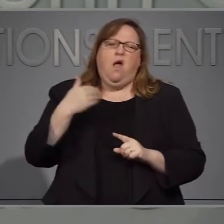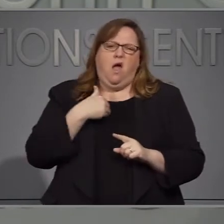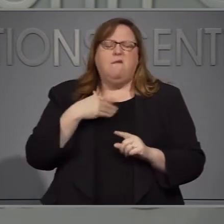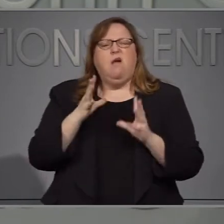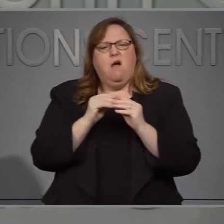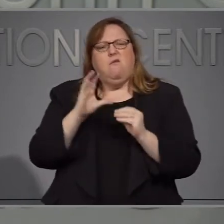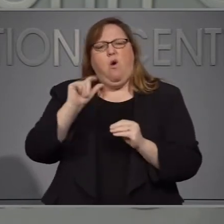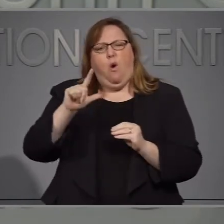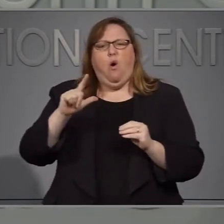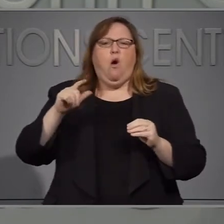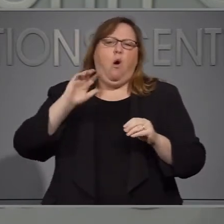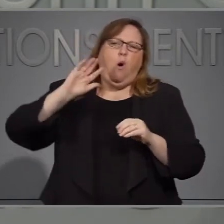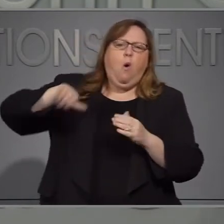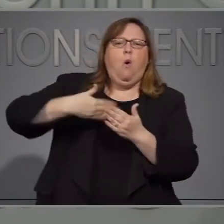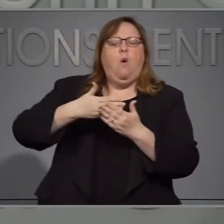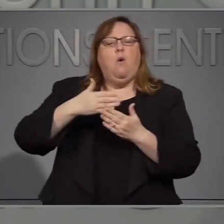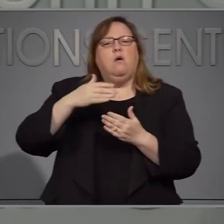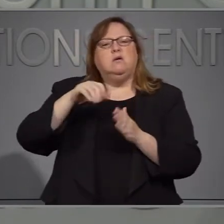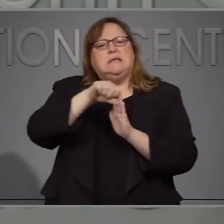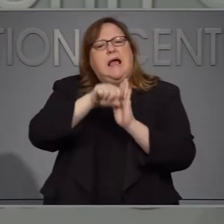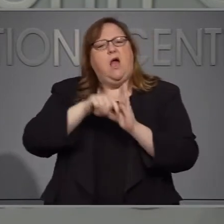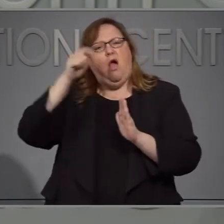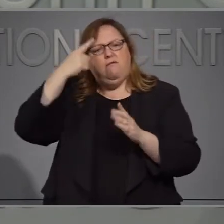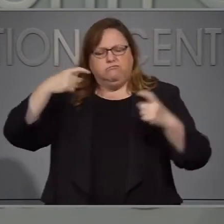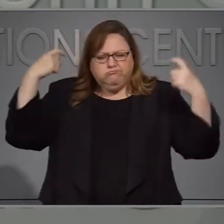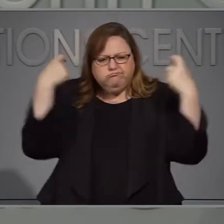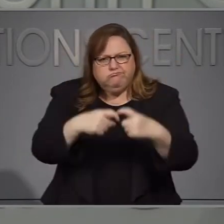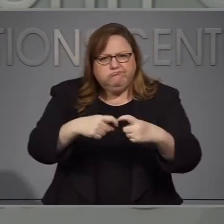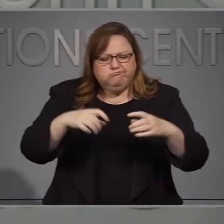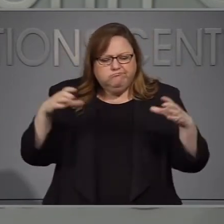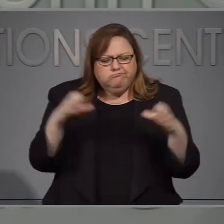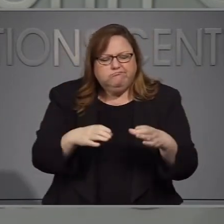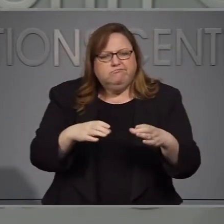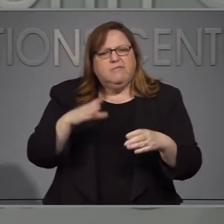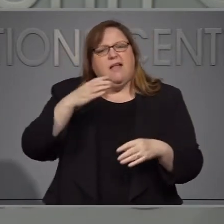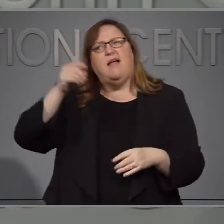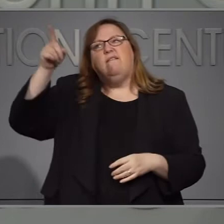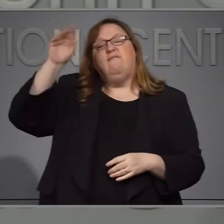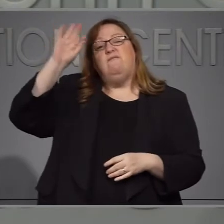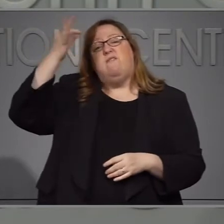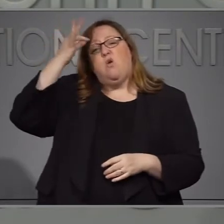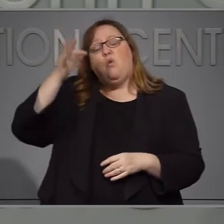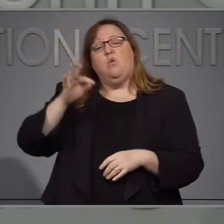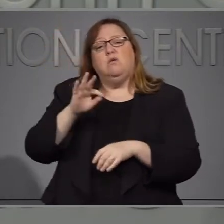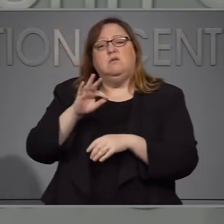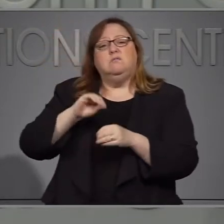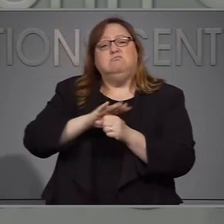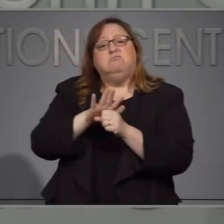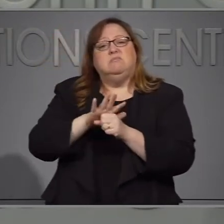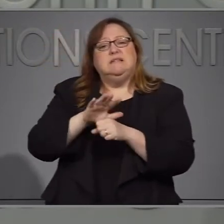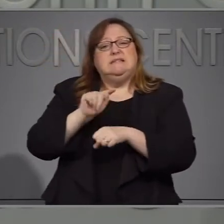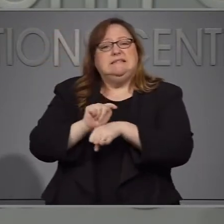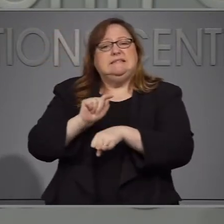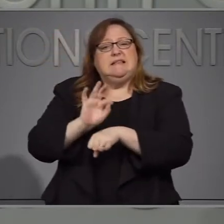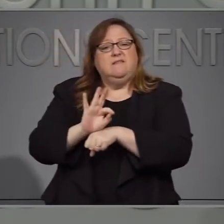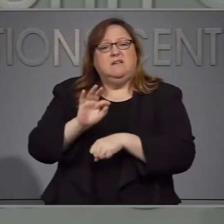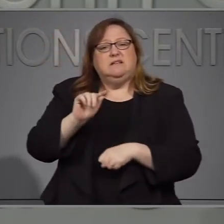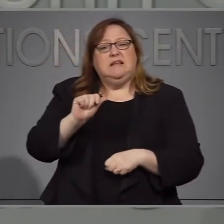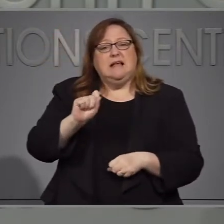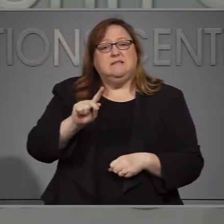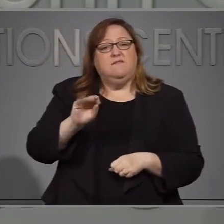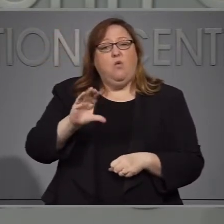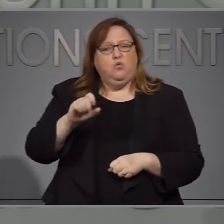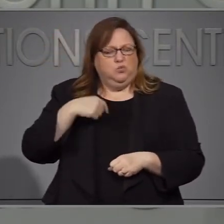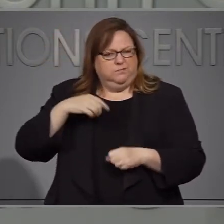Bernadores con la en la junta de trabajo a nivel federal del coronavirus es importante que sigamos trabajando en